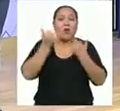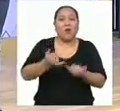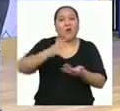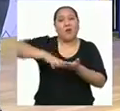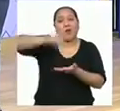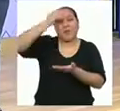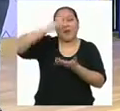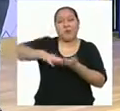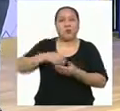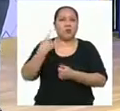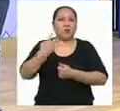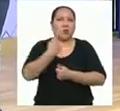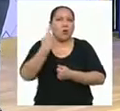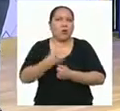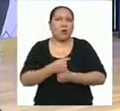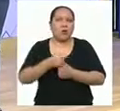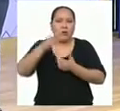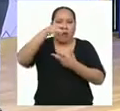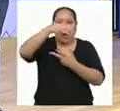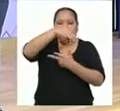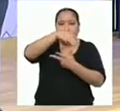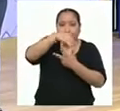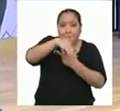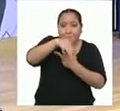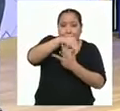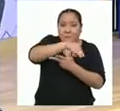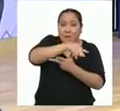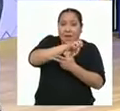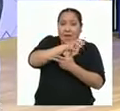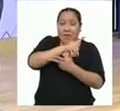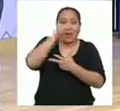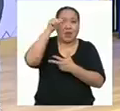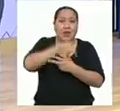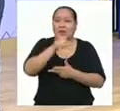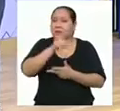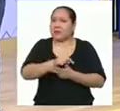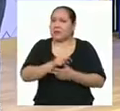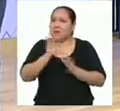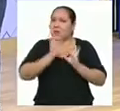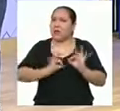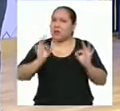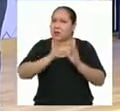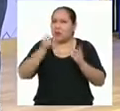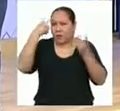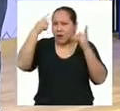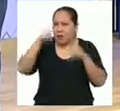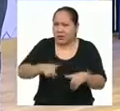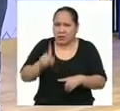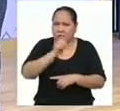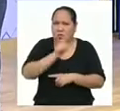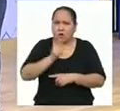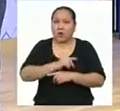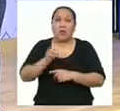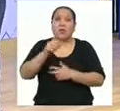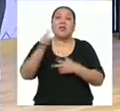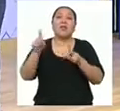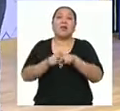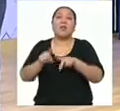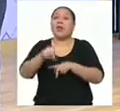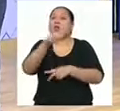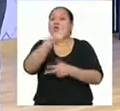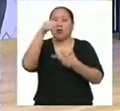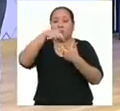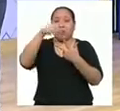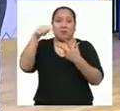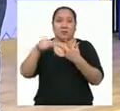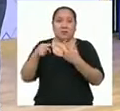aprenderemos que no solo la media aritmética es un factor determinante para tomar dichas decisiones, sino que hay otras medidas.